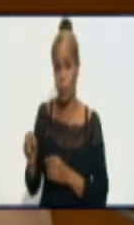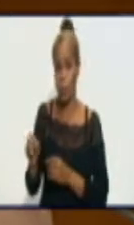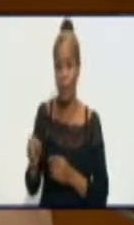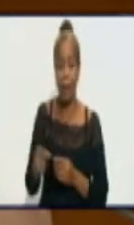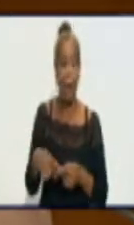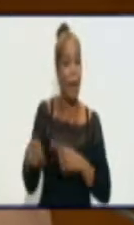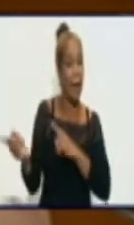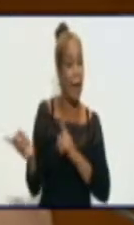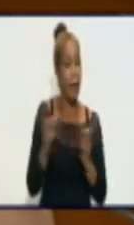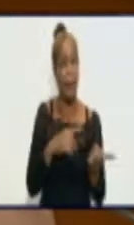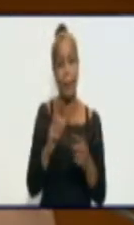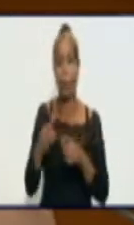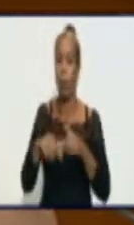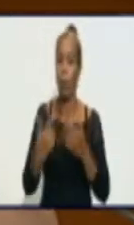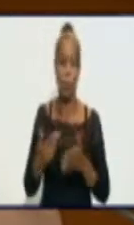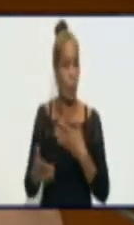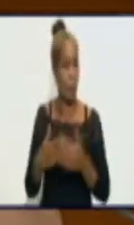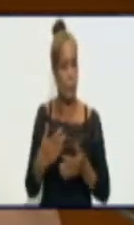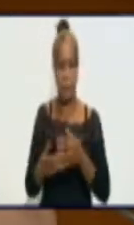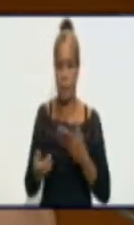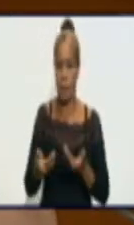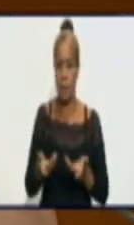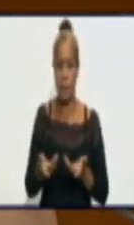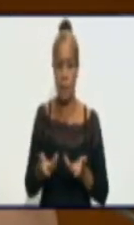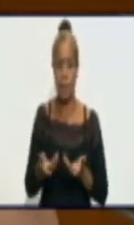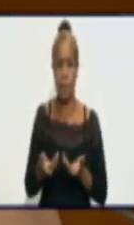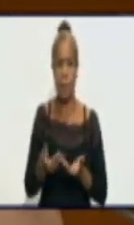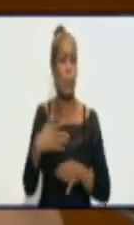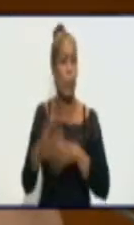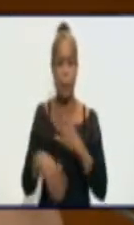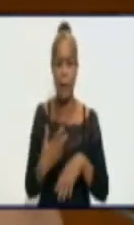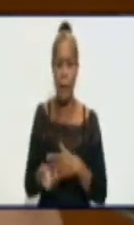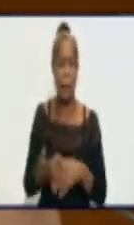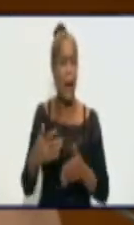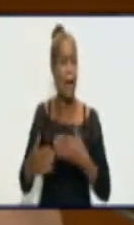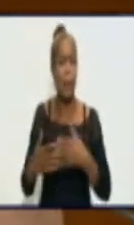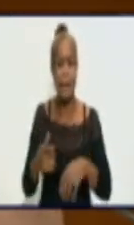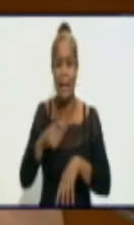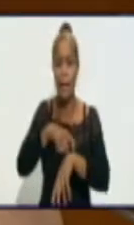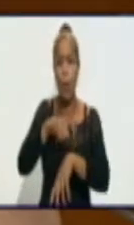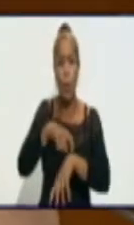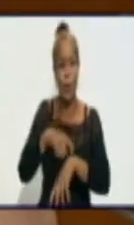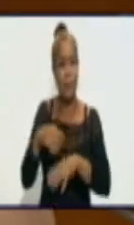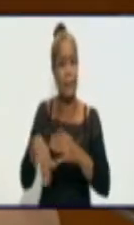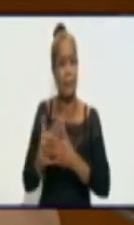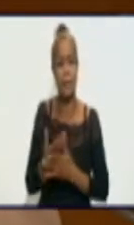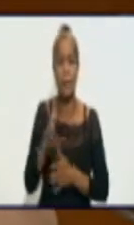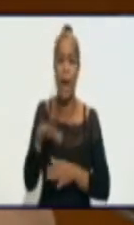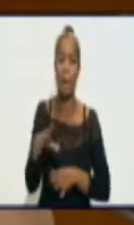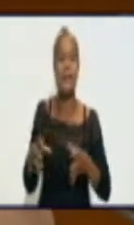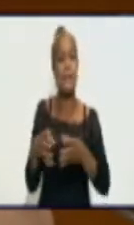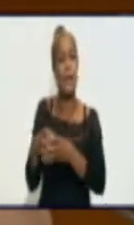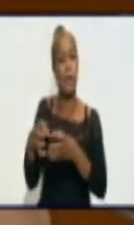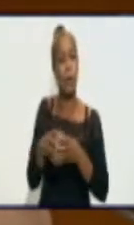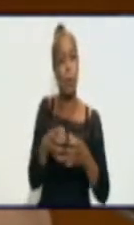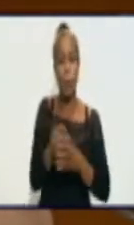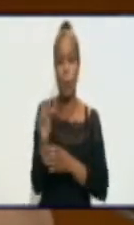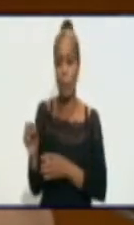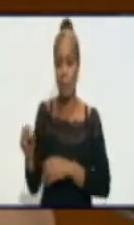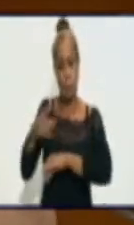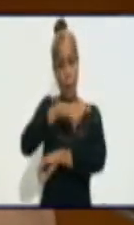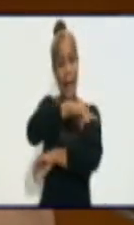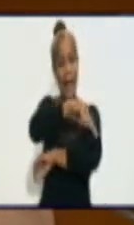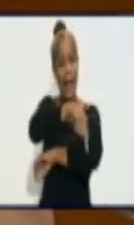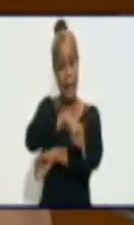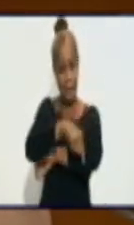X motivos de un lado a otro y a cualquier hora del día y los acúmulos de personas en las esquinas y compartiendo, realmente